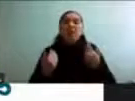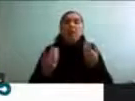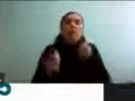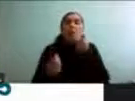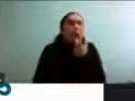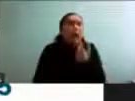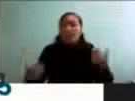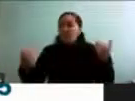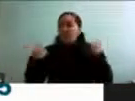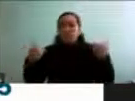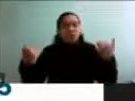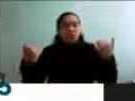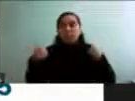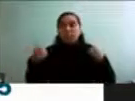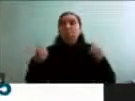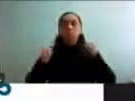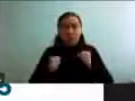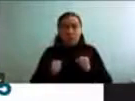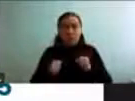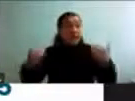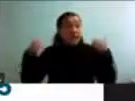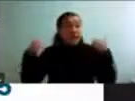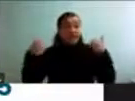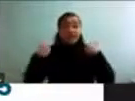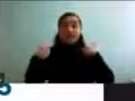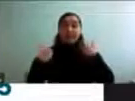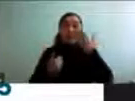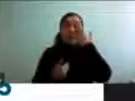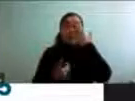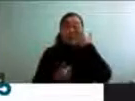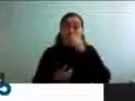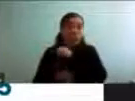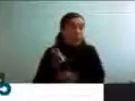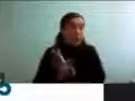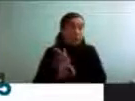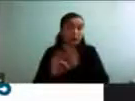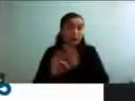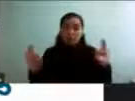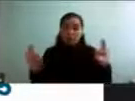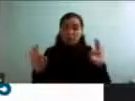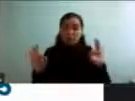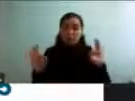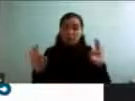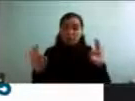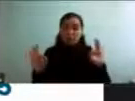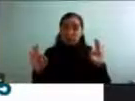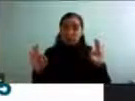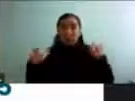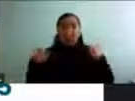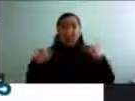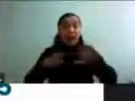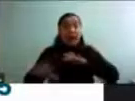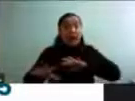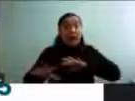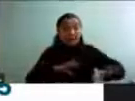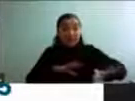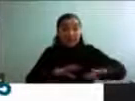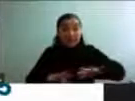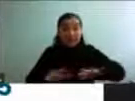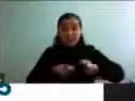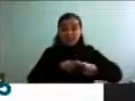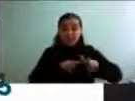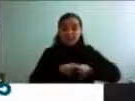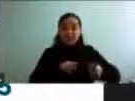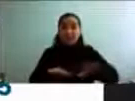ejercicio no le hace mal a nadie. La actividad física es recomendada para todas las personas mayores.